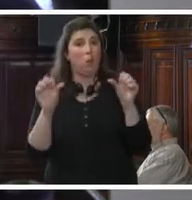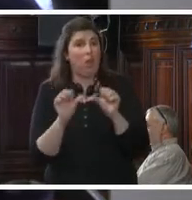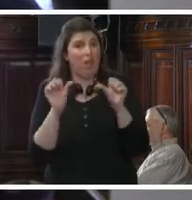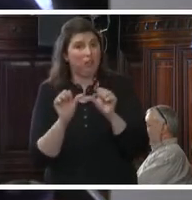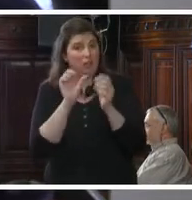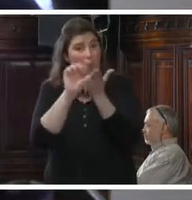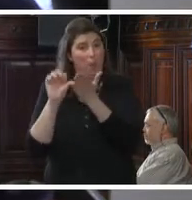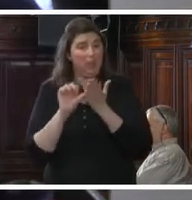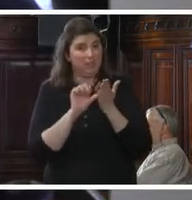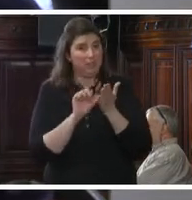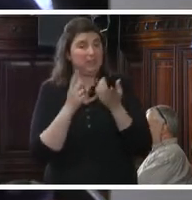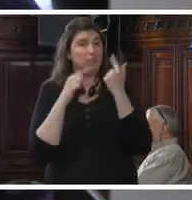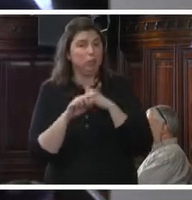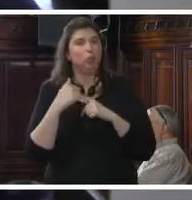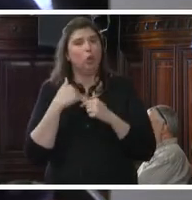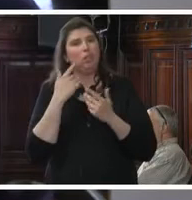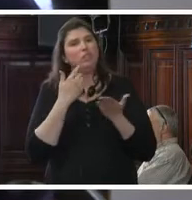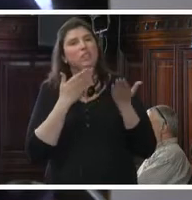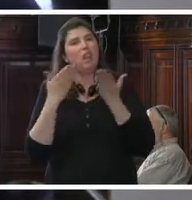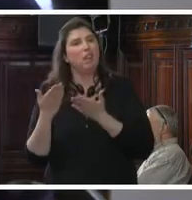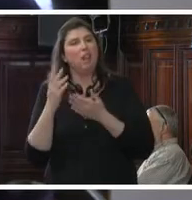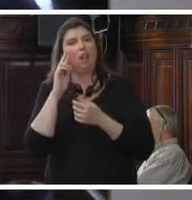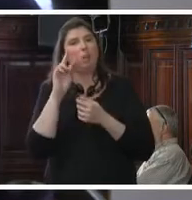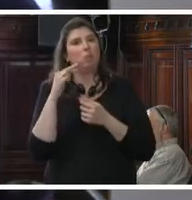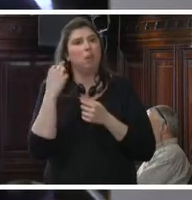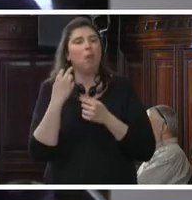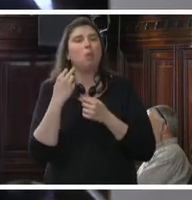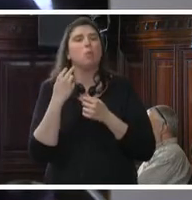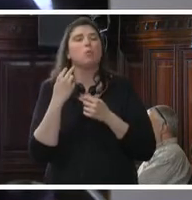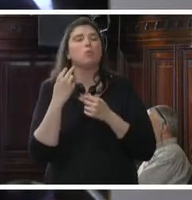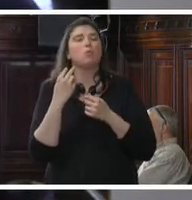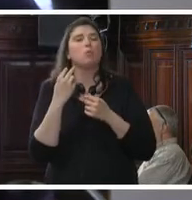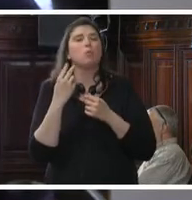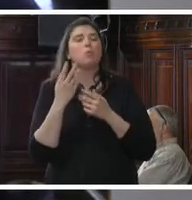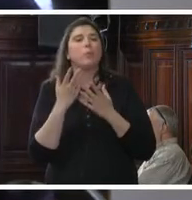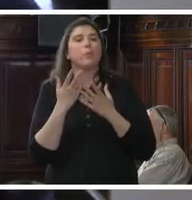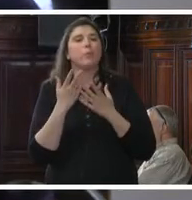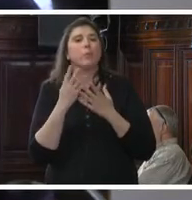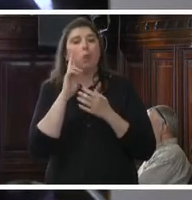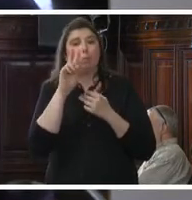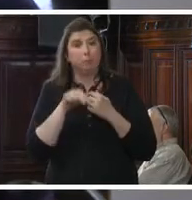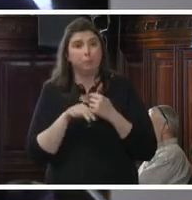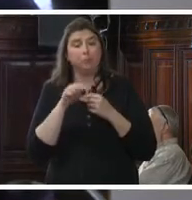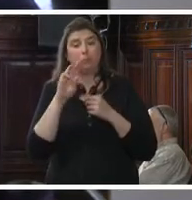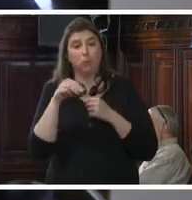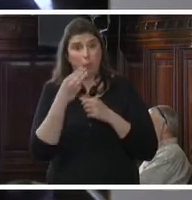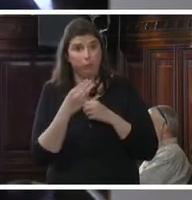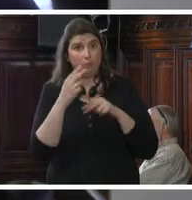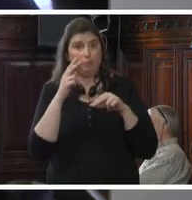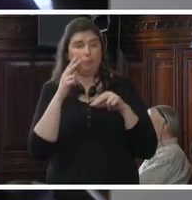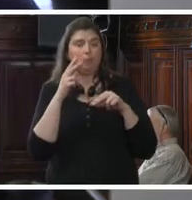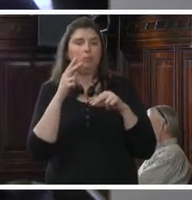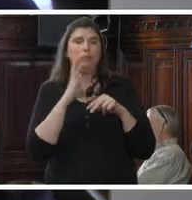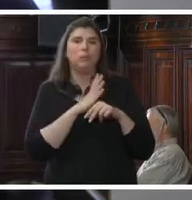circunstancia, yo les invitaría a que miráramos a cabalidad, porque hay varias páginas dedicadas al